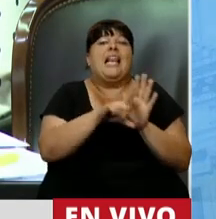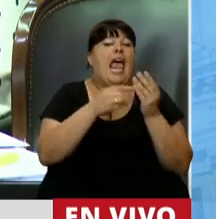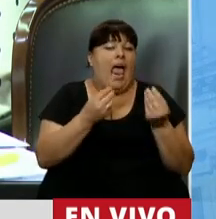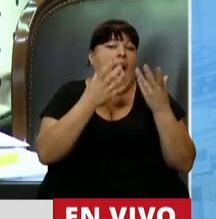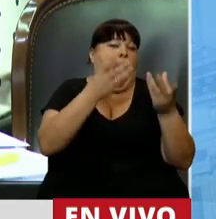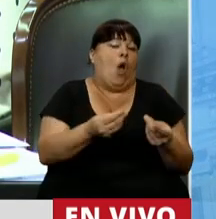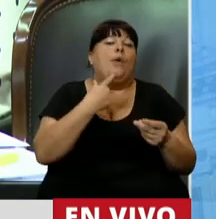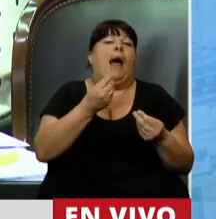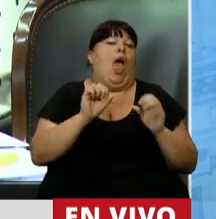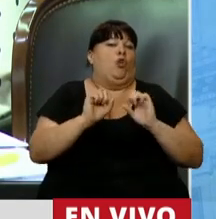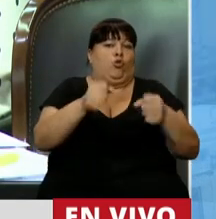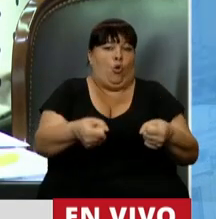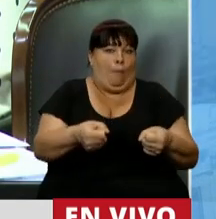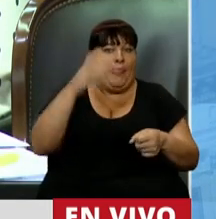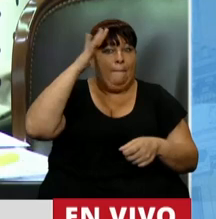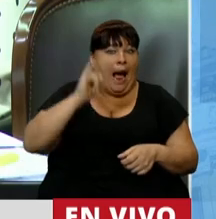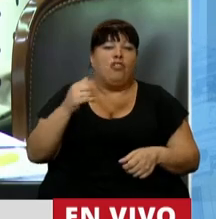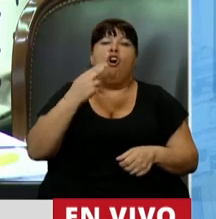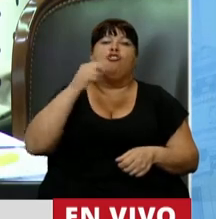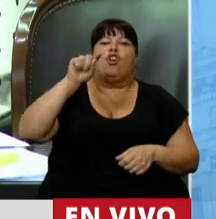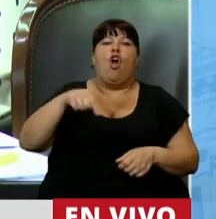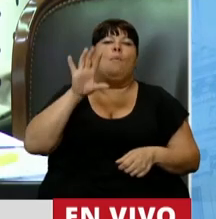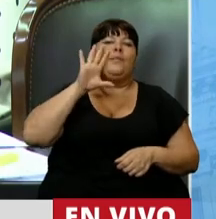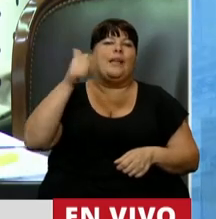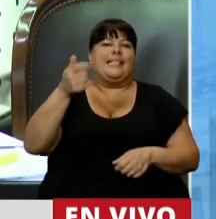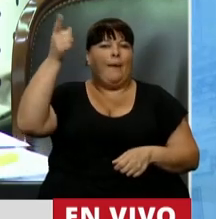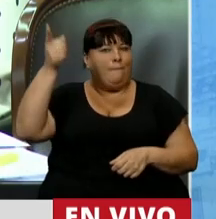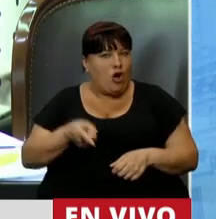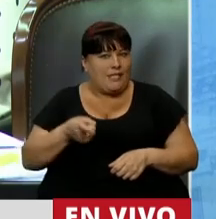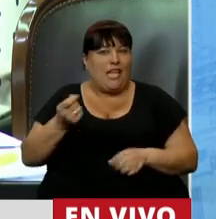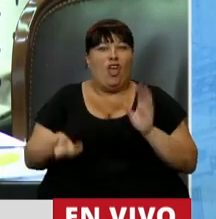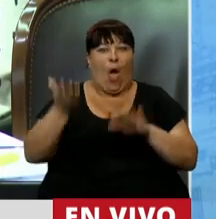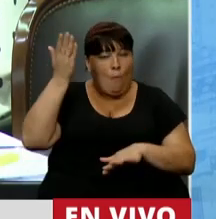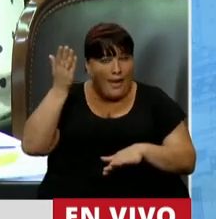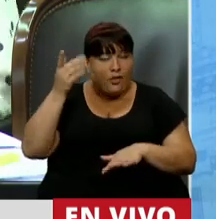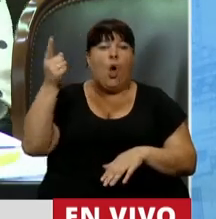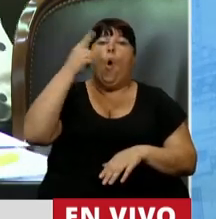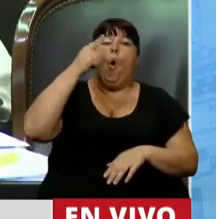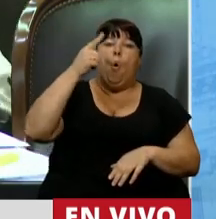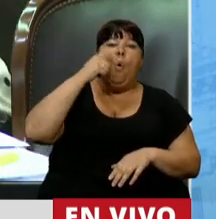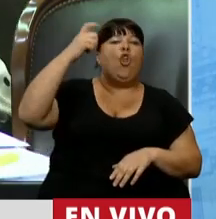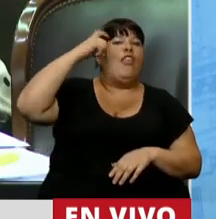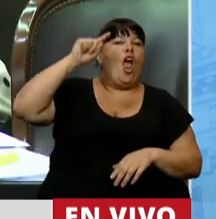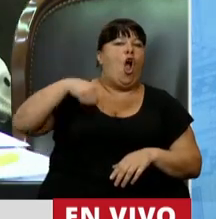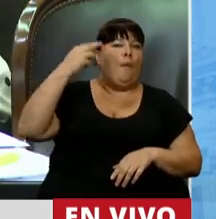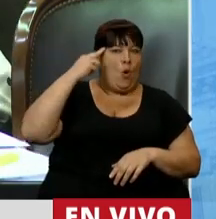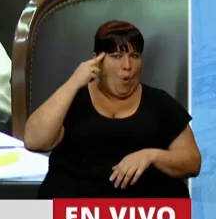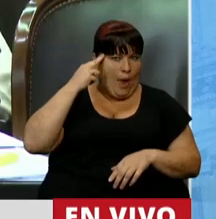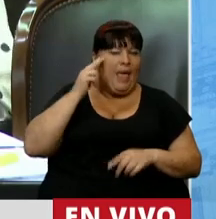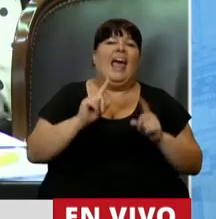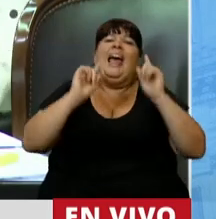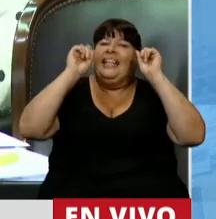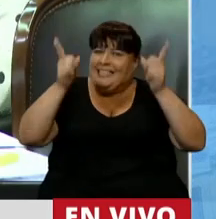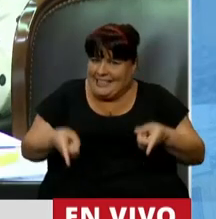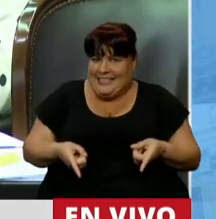Presidente, suspender en marzo el 11,56% del aumento y en junio el 10,9%, que